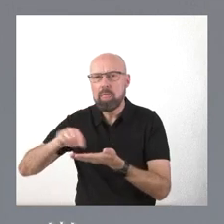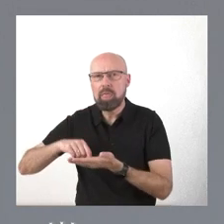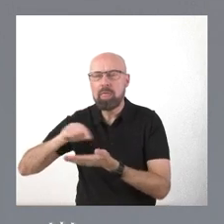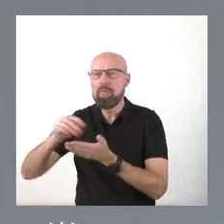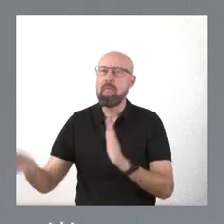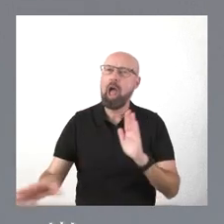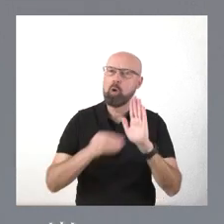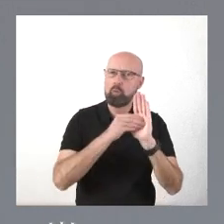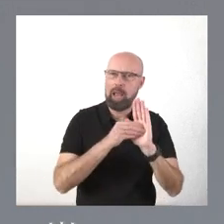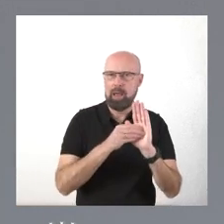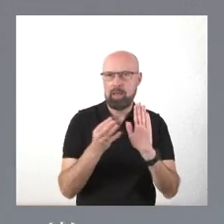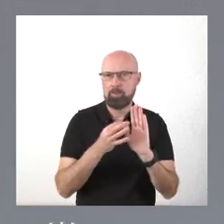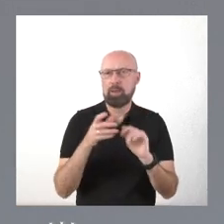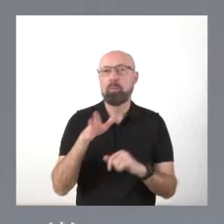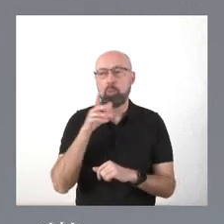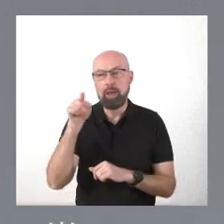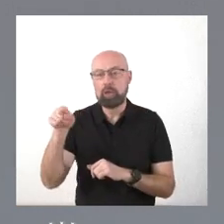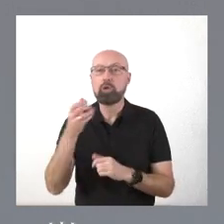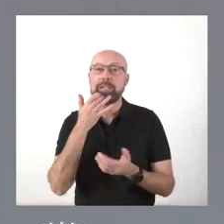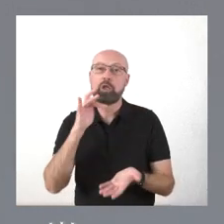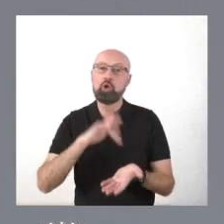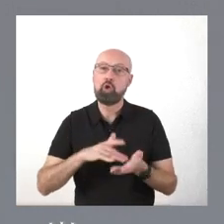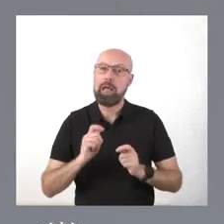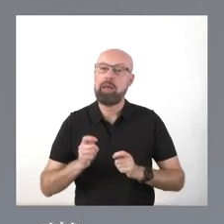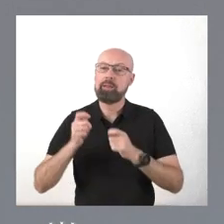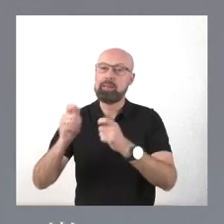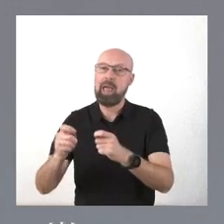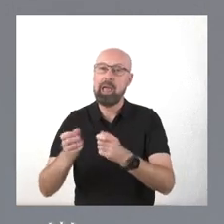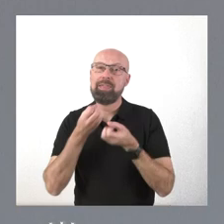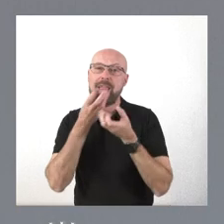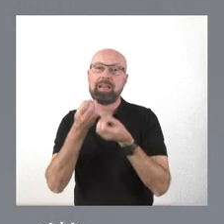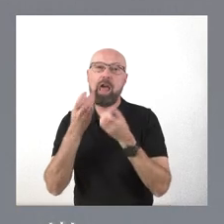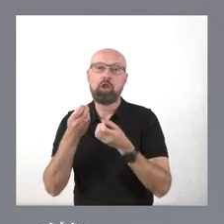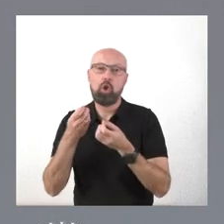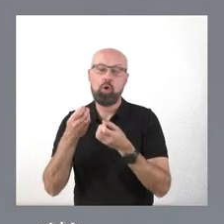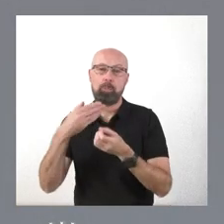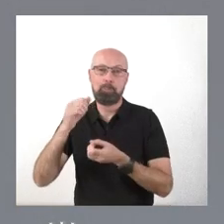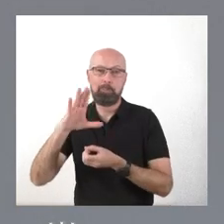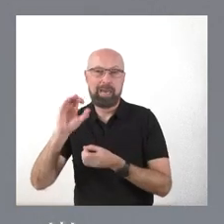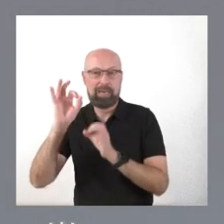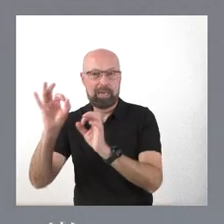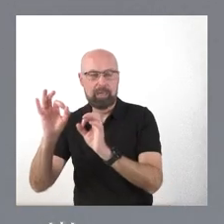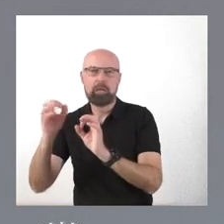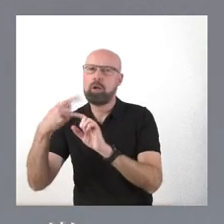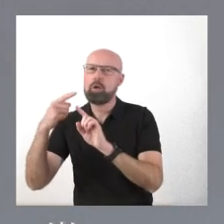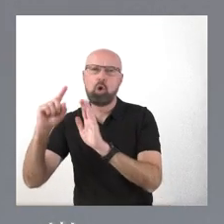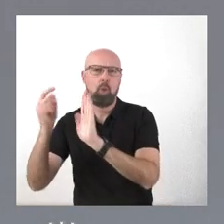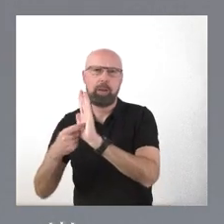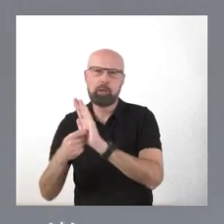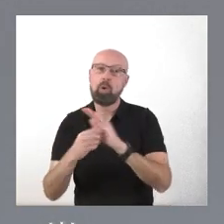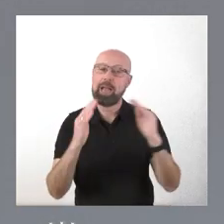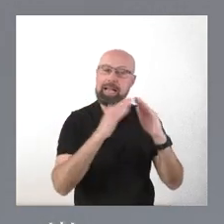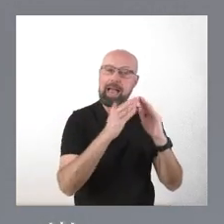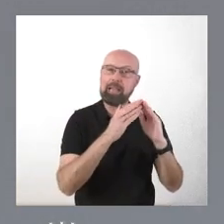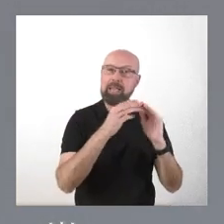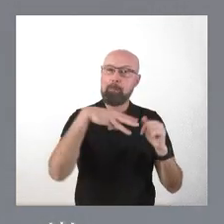Entonces, nosotros queremos que la declaración de la Casa Museo de Antonio Machado incluya el edificio e incluya absolutamente